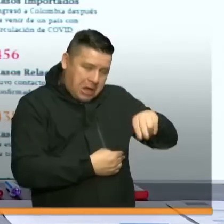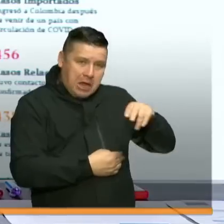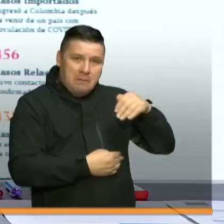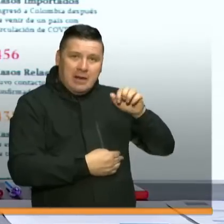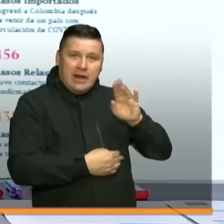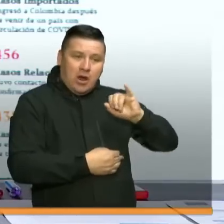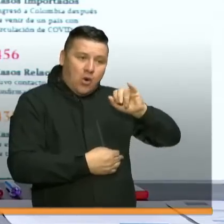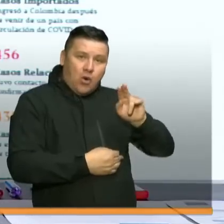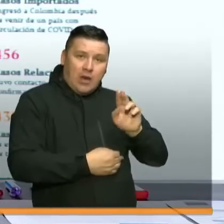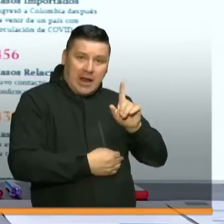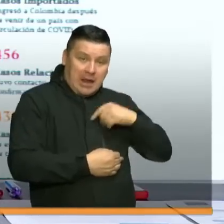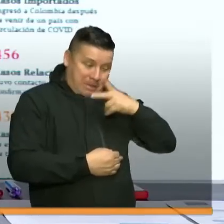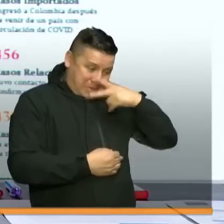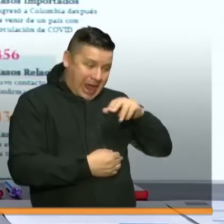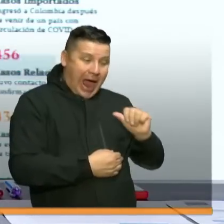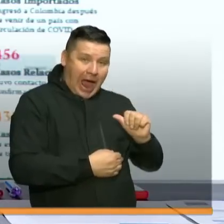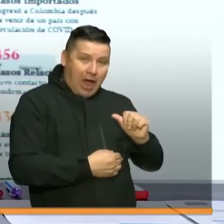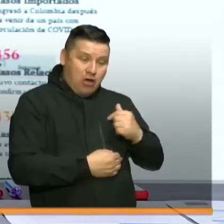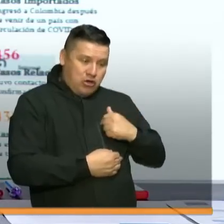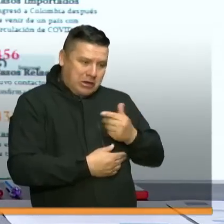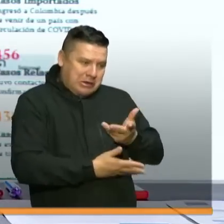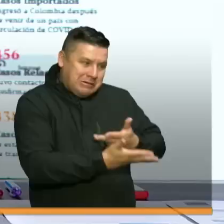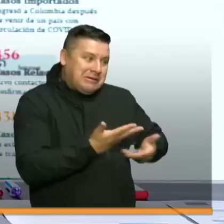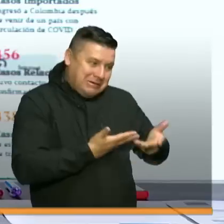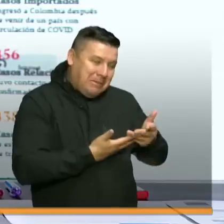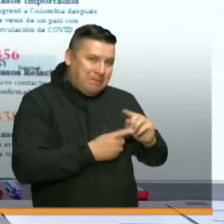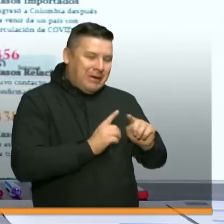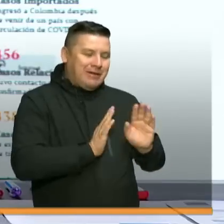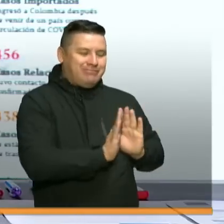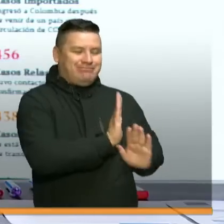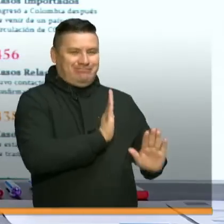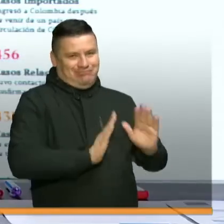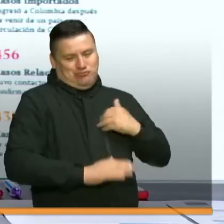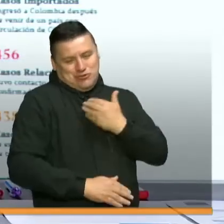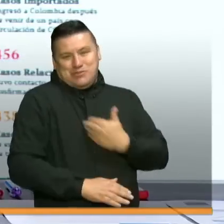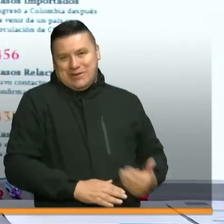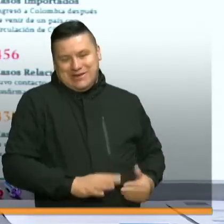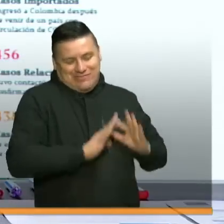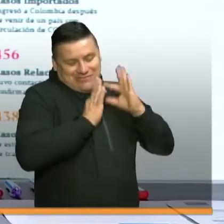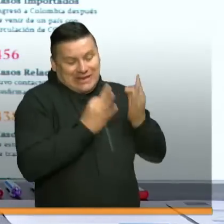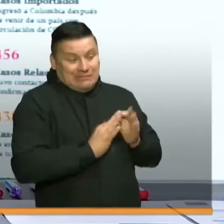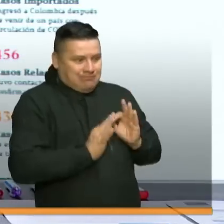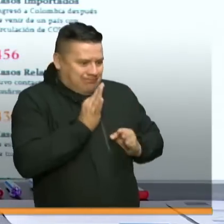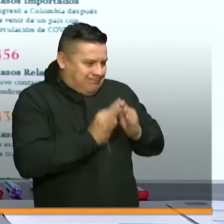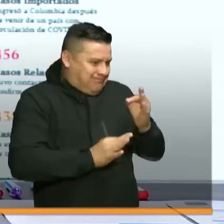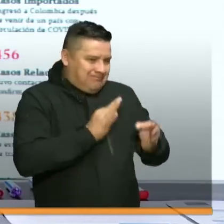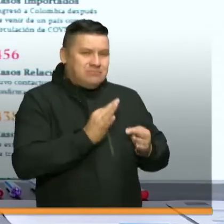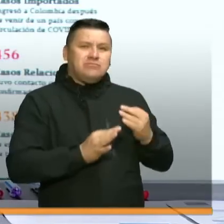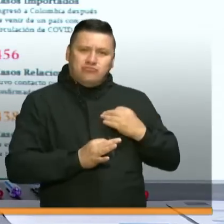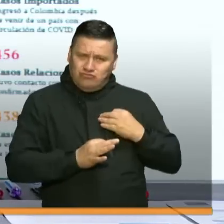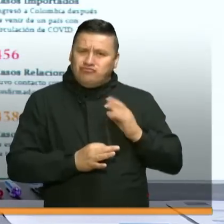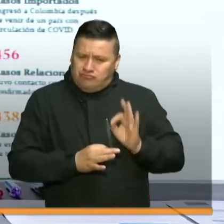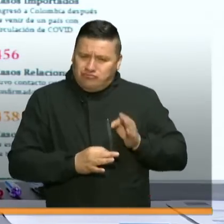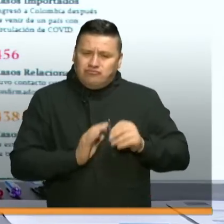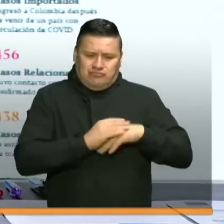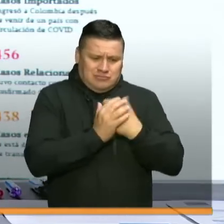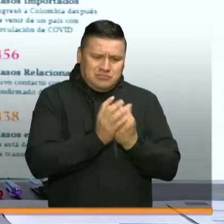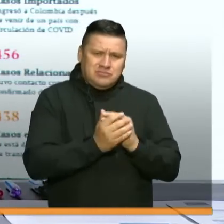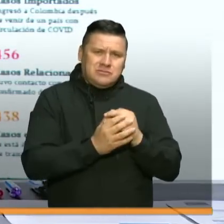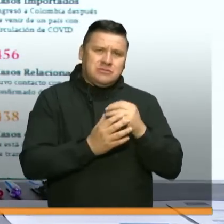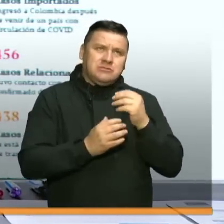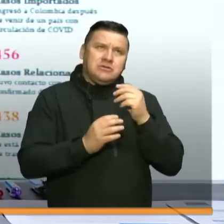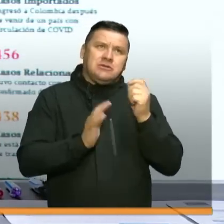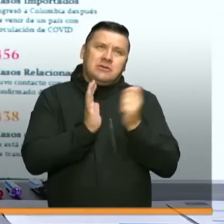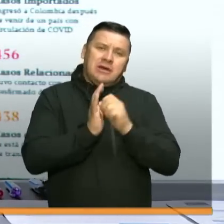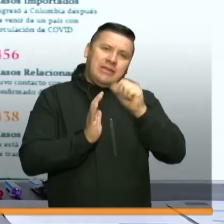Juliana, pero estamos marcando, yo personalmente estoy marcando también distancia, estoy también lavándome las manos al menos unas 10 o